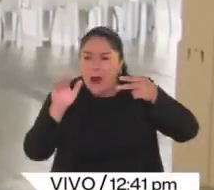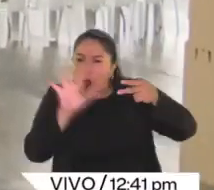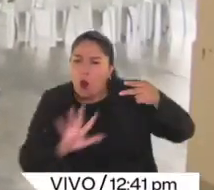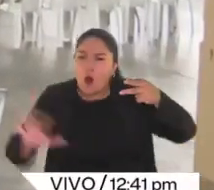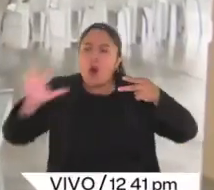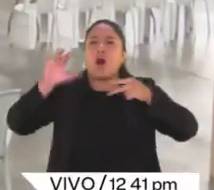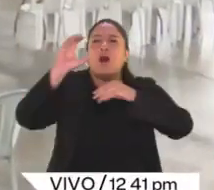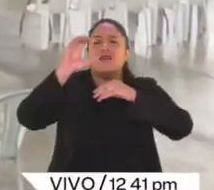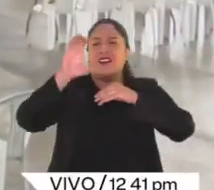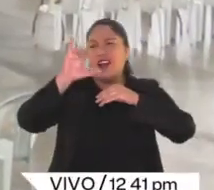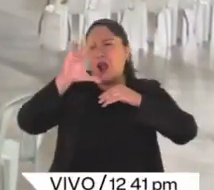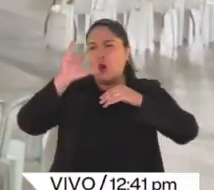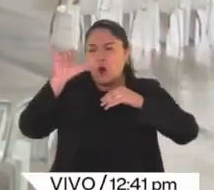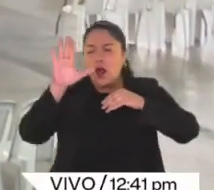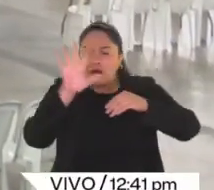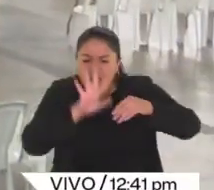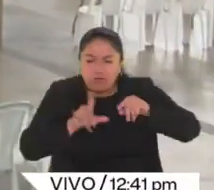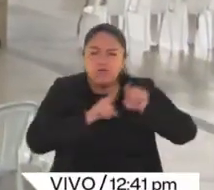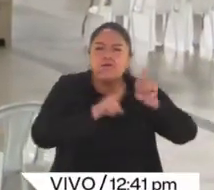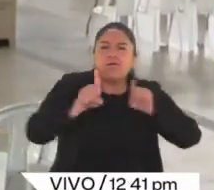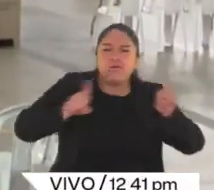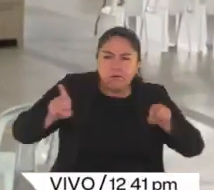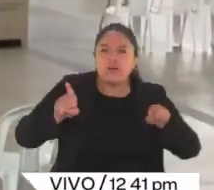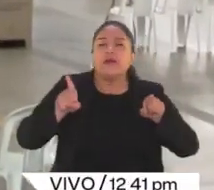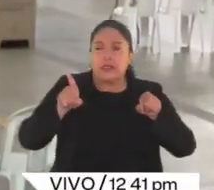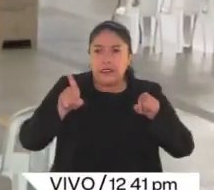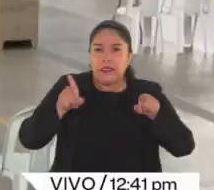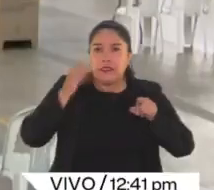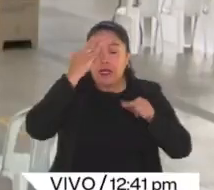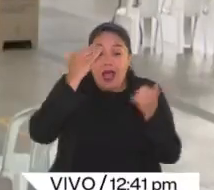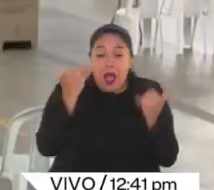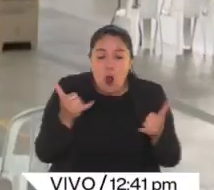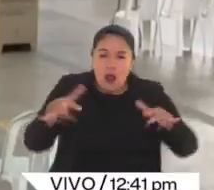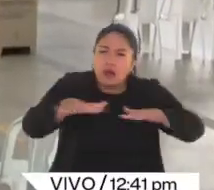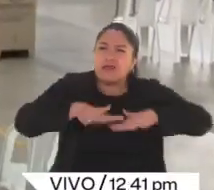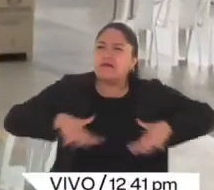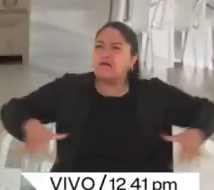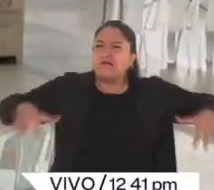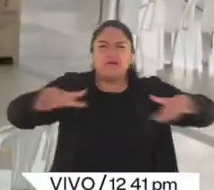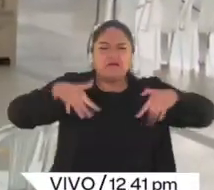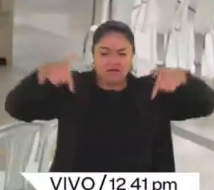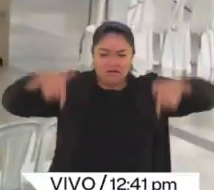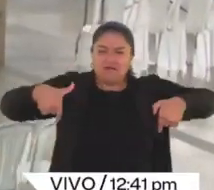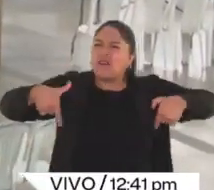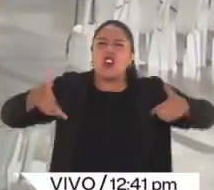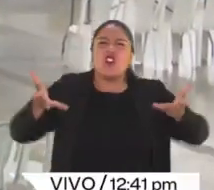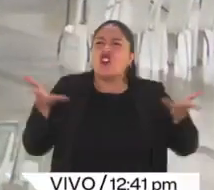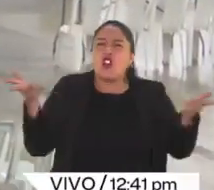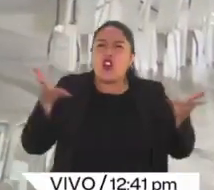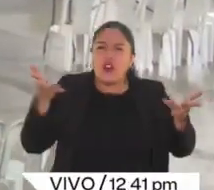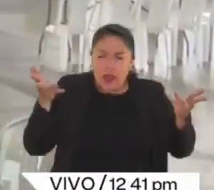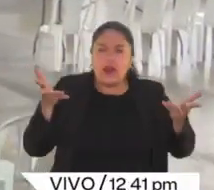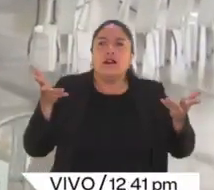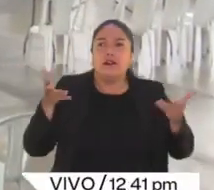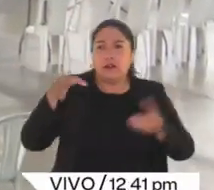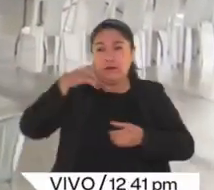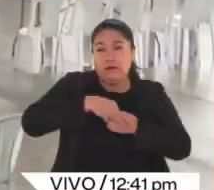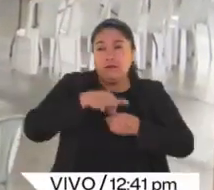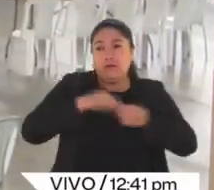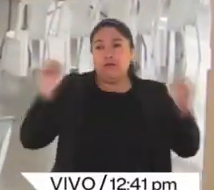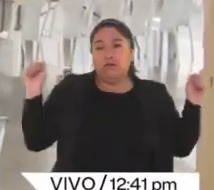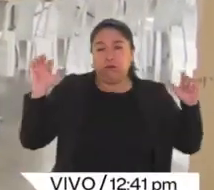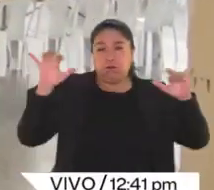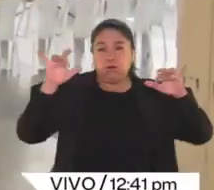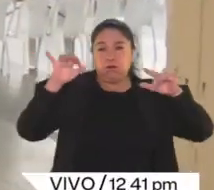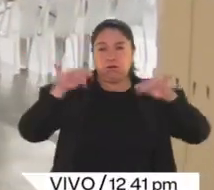occidente del departamento. Nosotros en este momento nos encontramos en uno de los puntos más importantes de votación que tiene Medellín y